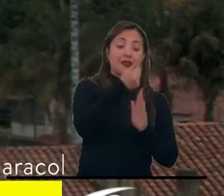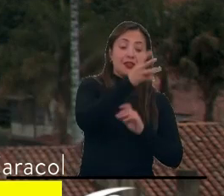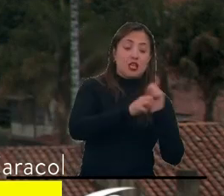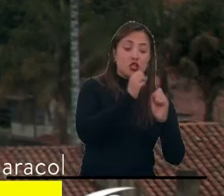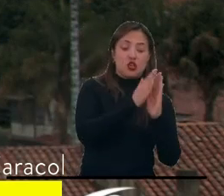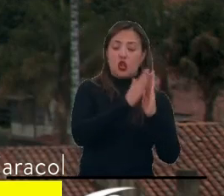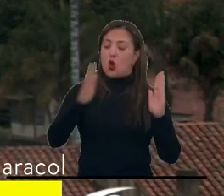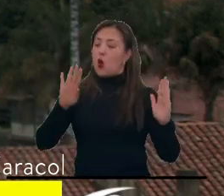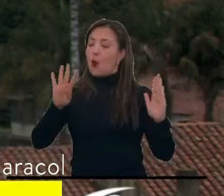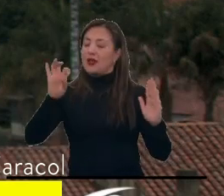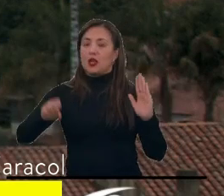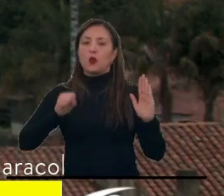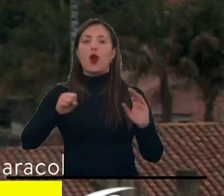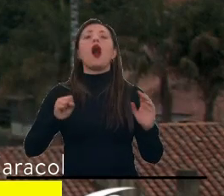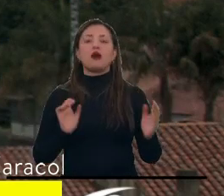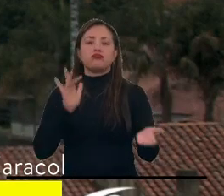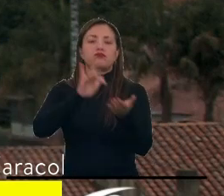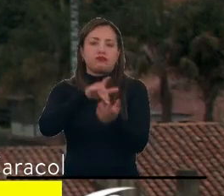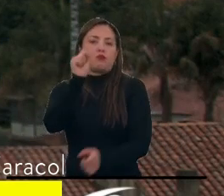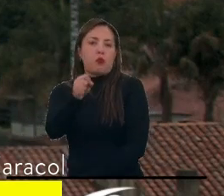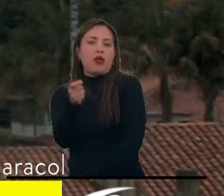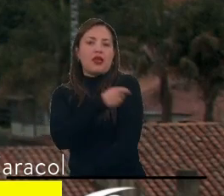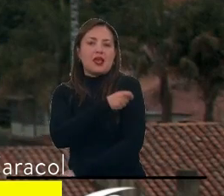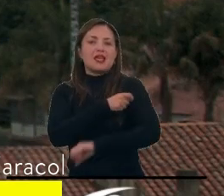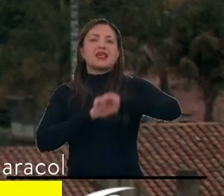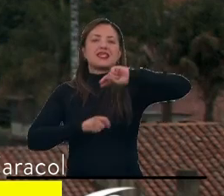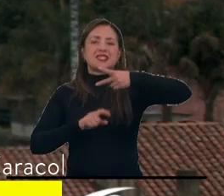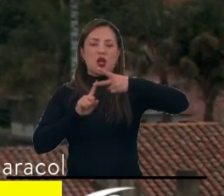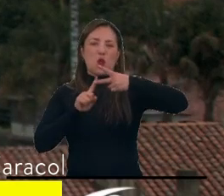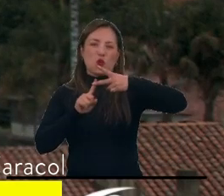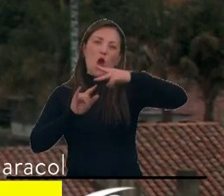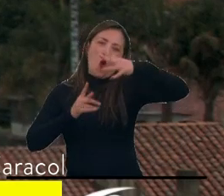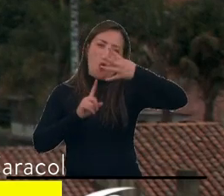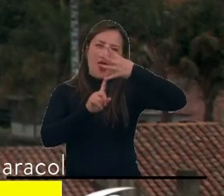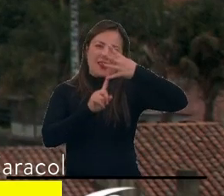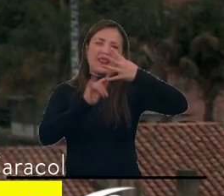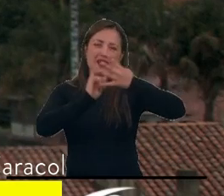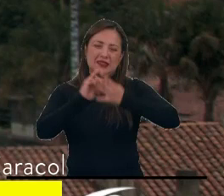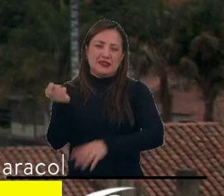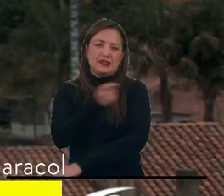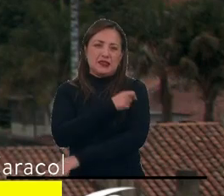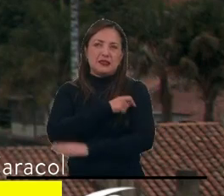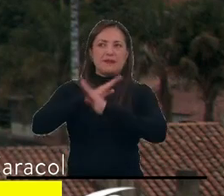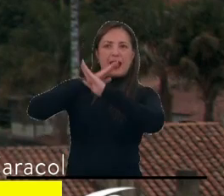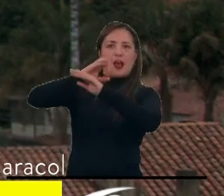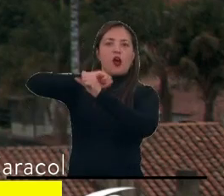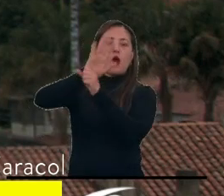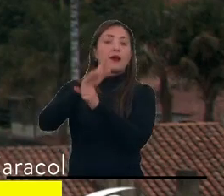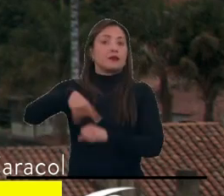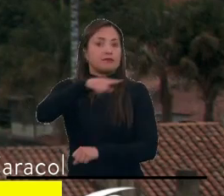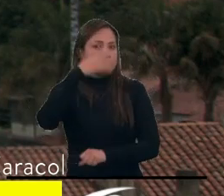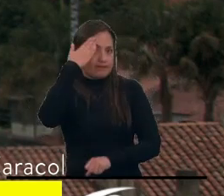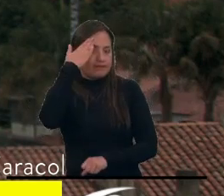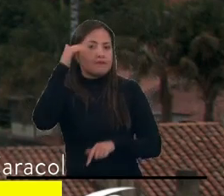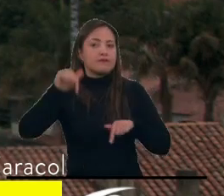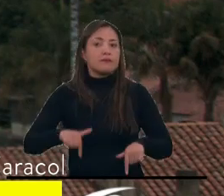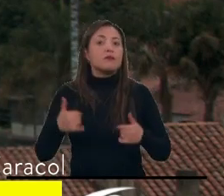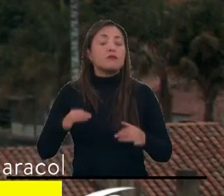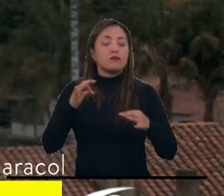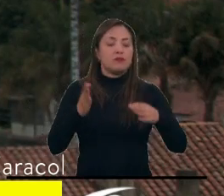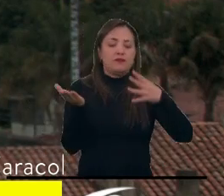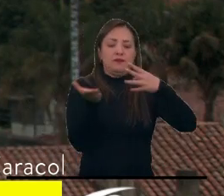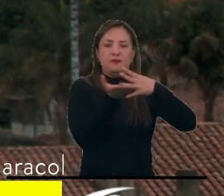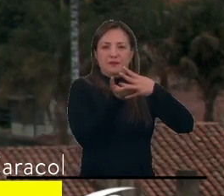49 años se podrán aplicar esa segunda dosis de refuerzo contra el COVID-19, pues recordemos hasta el momento solo estaba